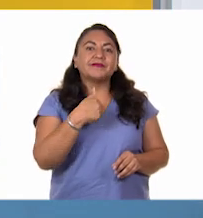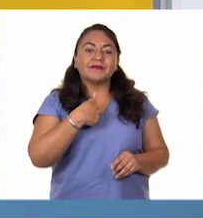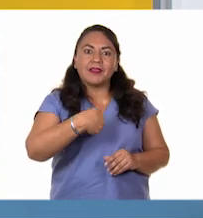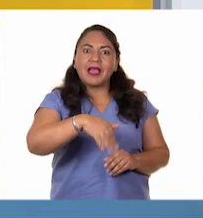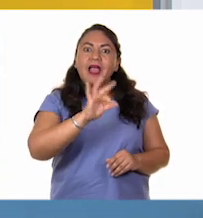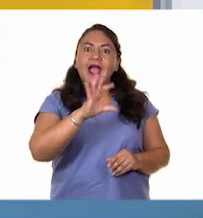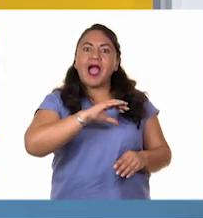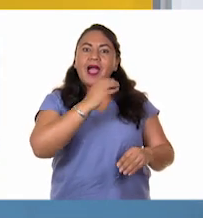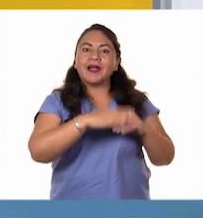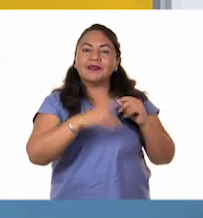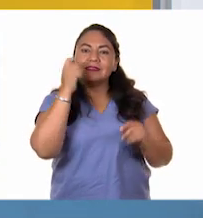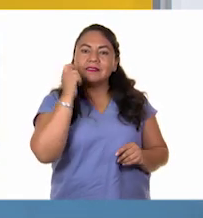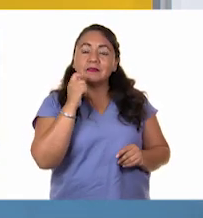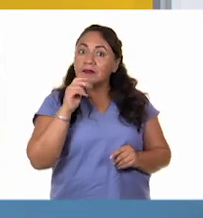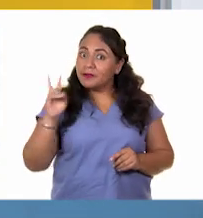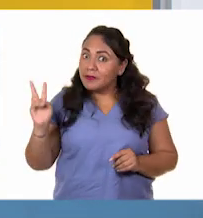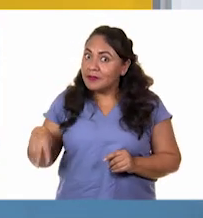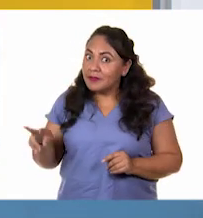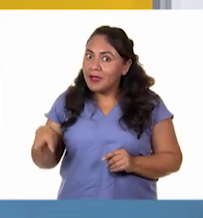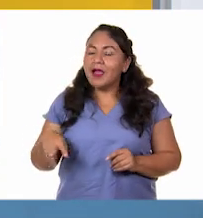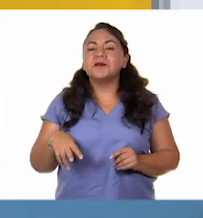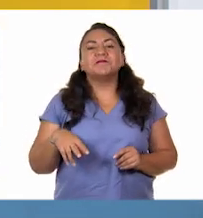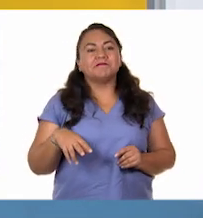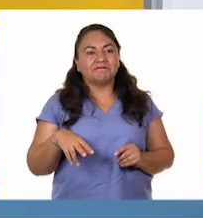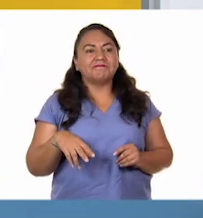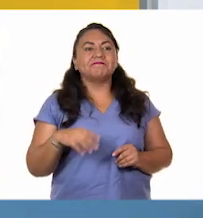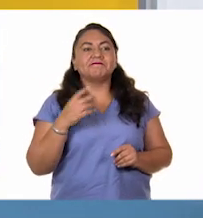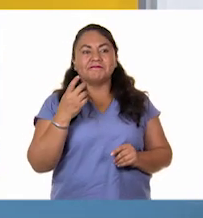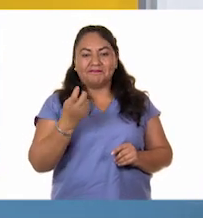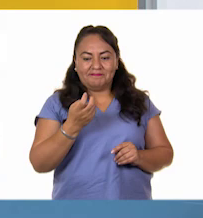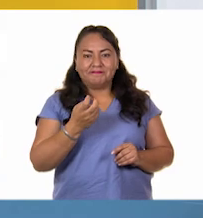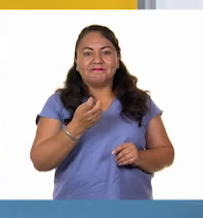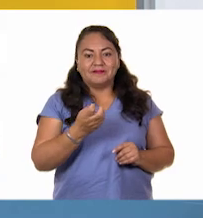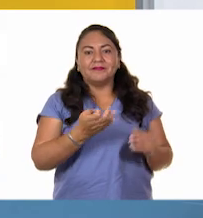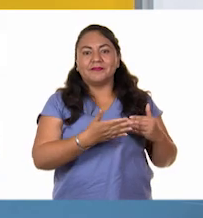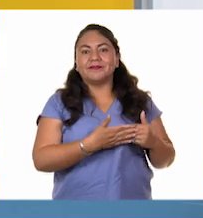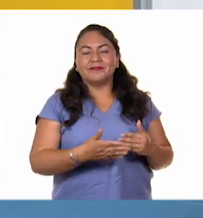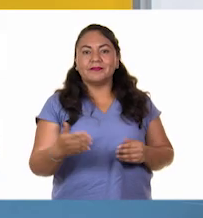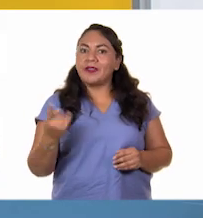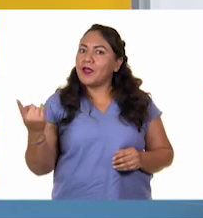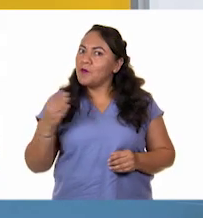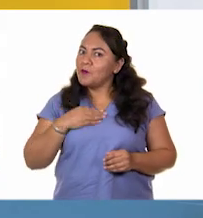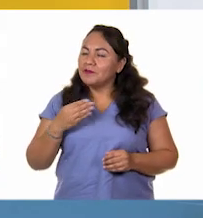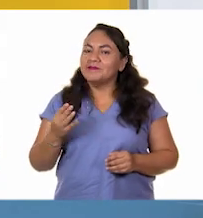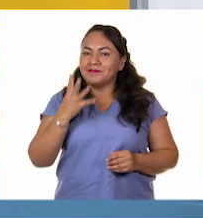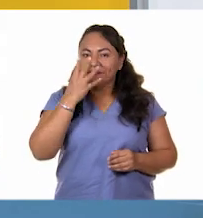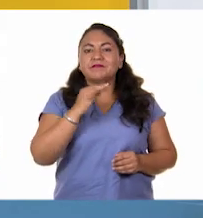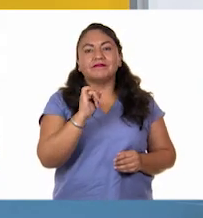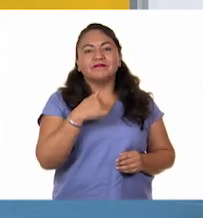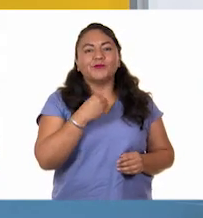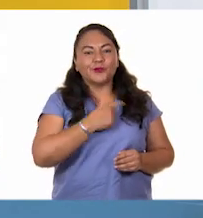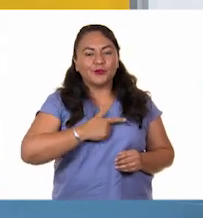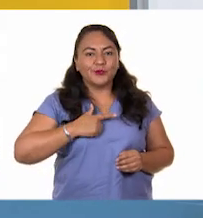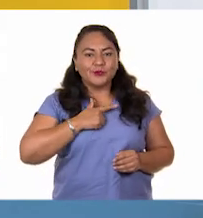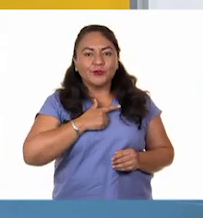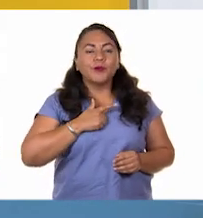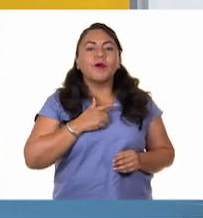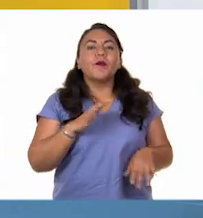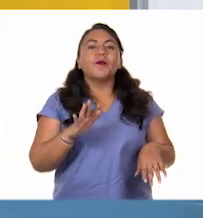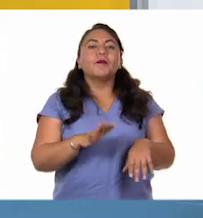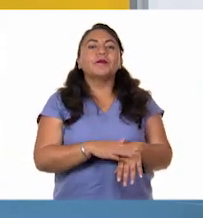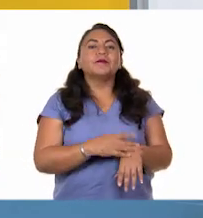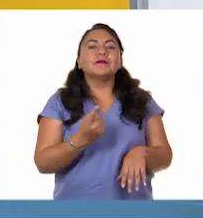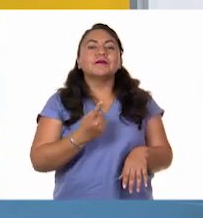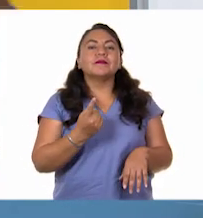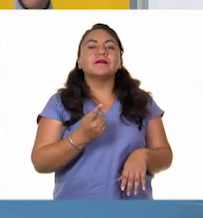cerca de mi retiro. ¿A poco, maestro? Entonces, bueno, esta visión me da mucho gusto, porque la verdad es que